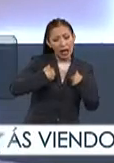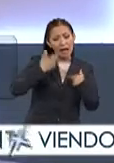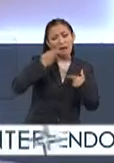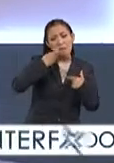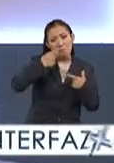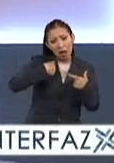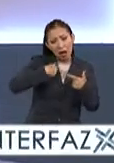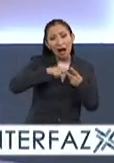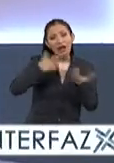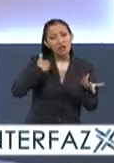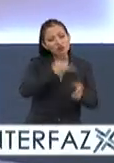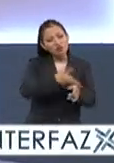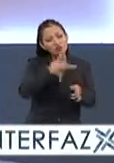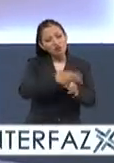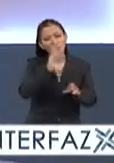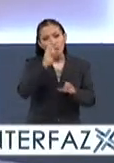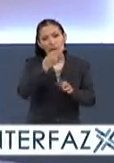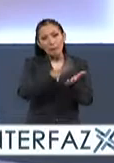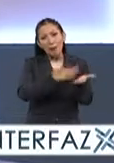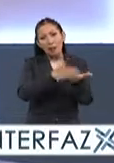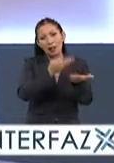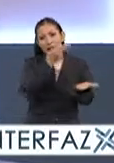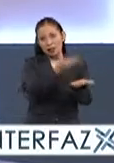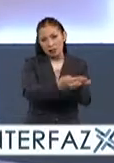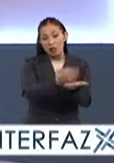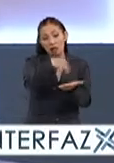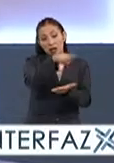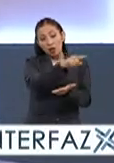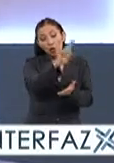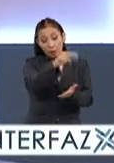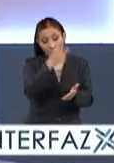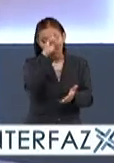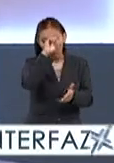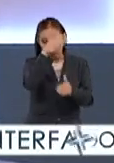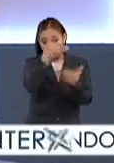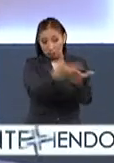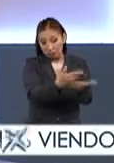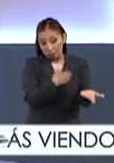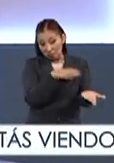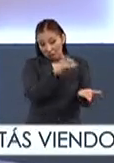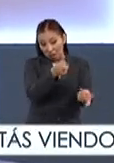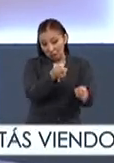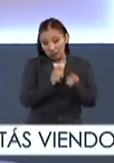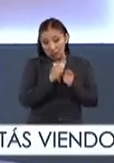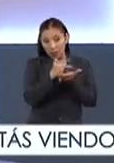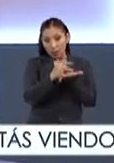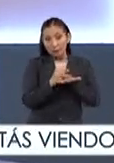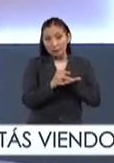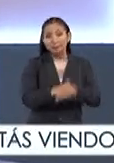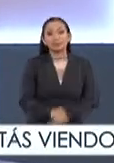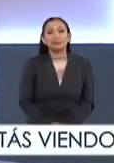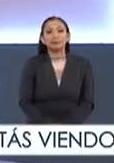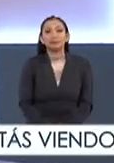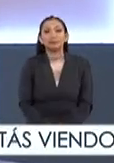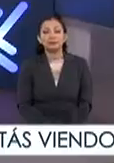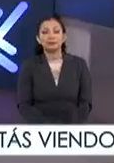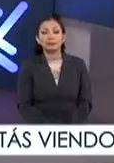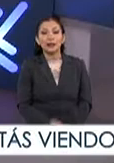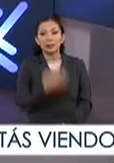hacer todo el proceso con la universidad. O sea, que la universidad también te acepte tu propuesta de beca y que te apoye para irte. Claro.